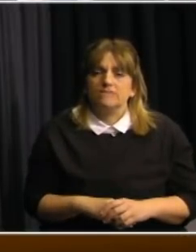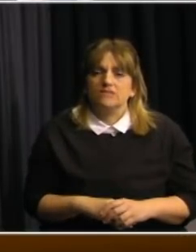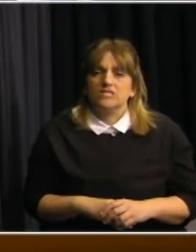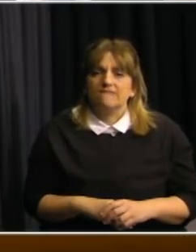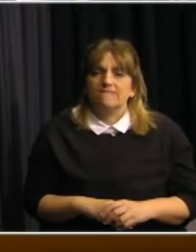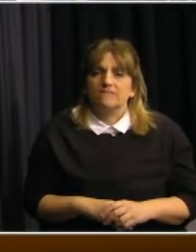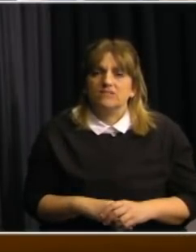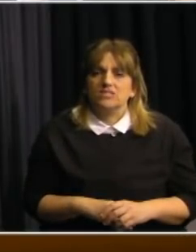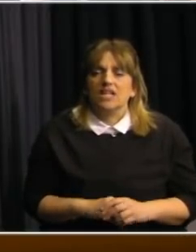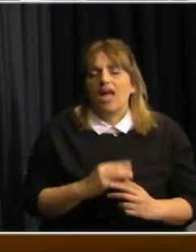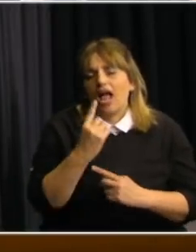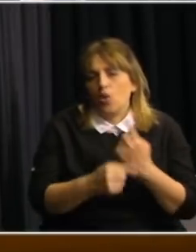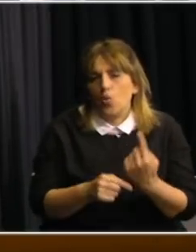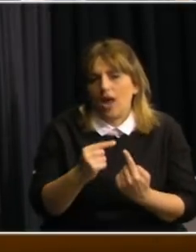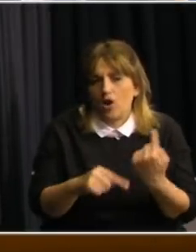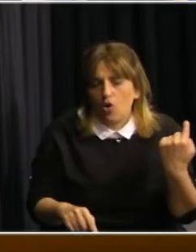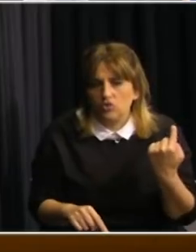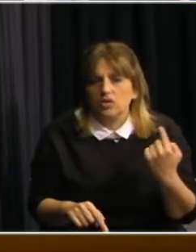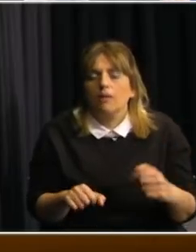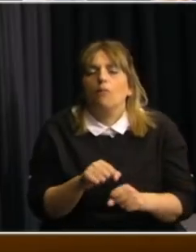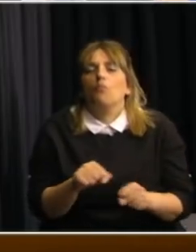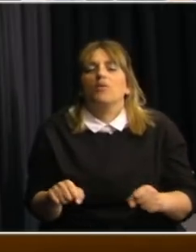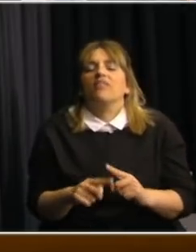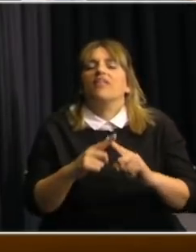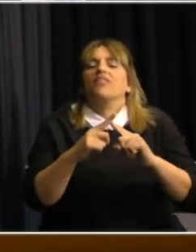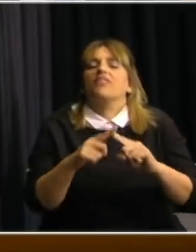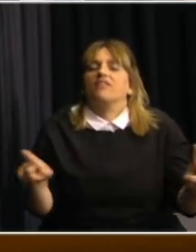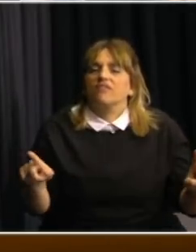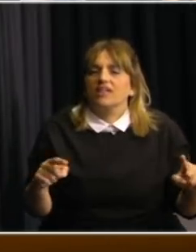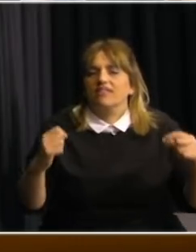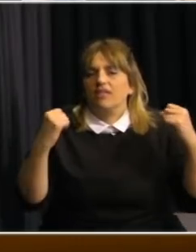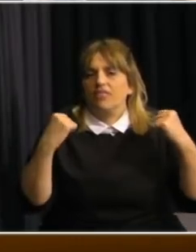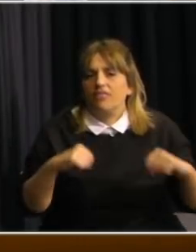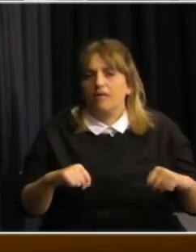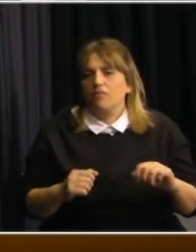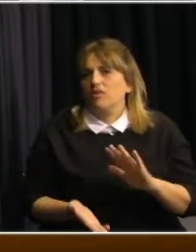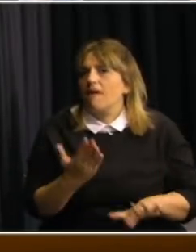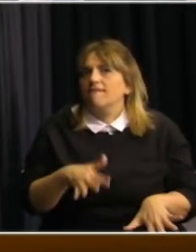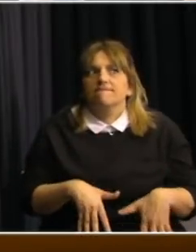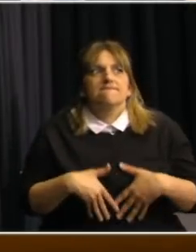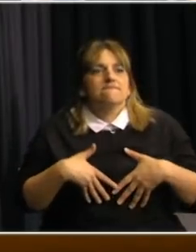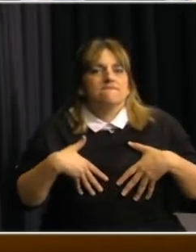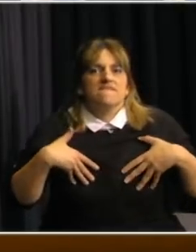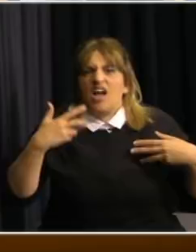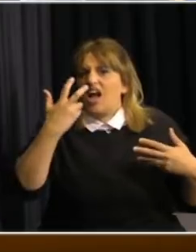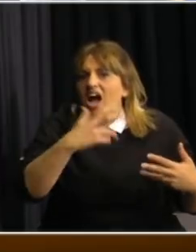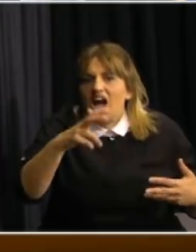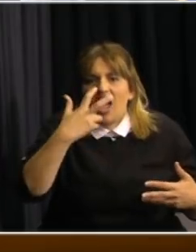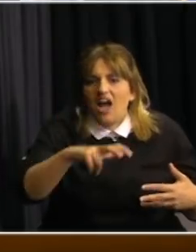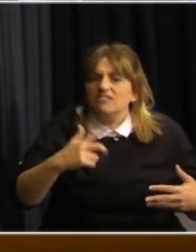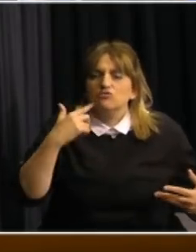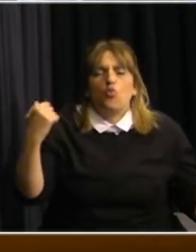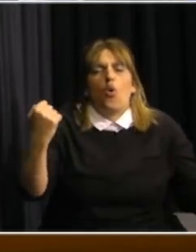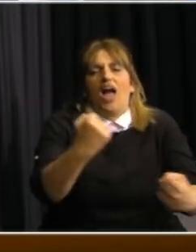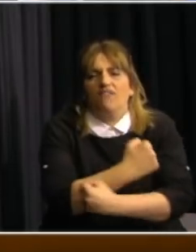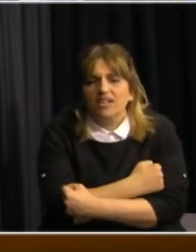hay algunas características que pueden ser diferentes en el deporte somos un poco pasionales gritamos nos abrazamos